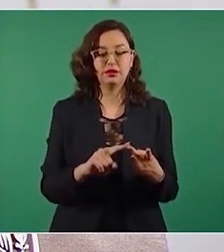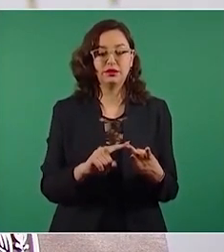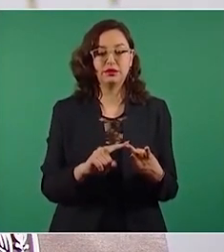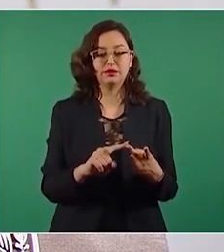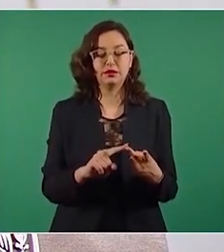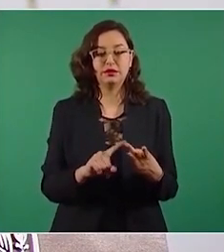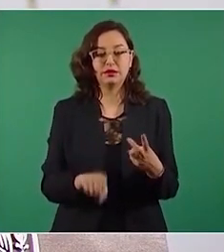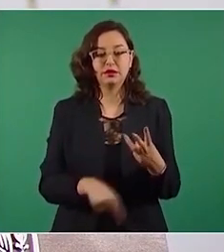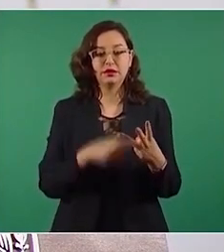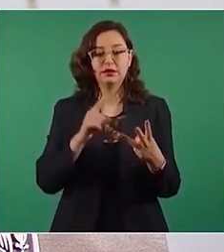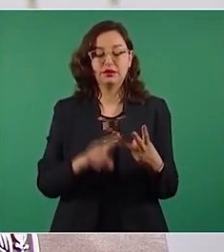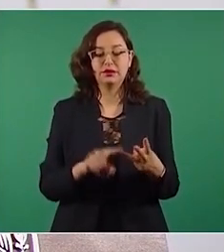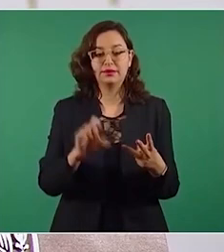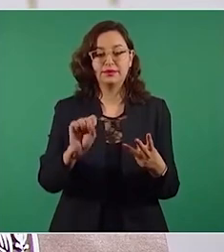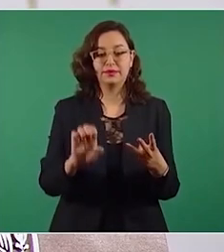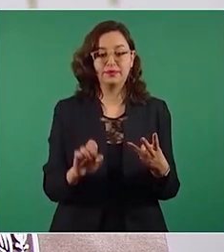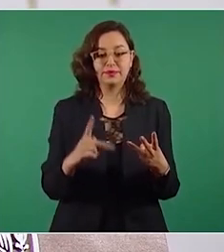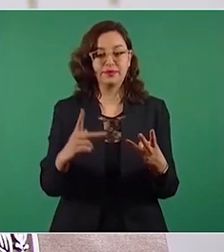y de la SEP